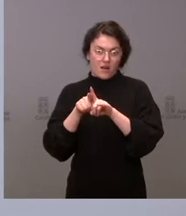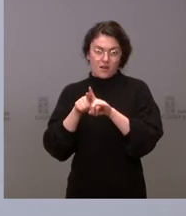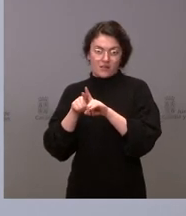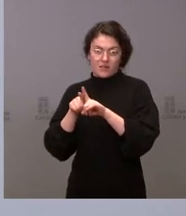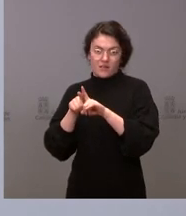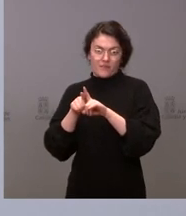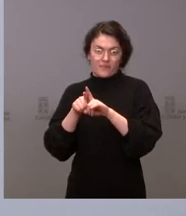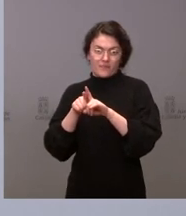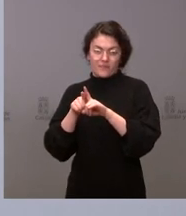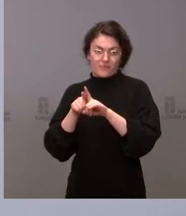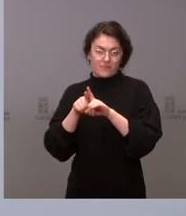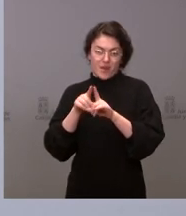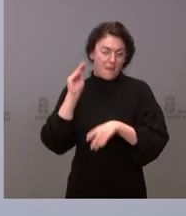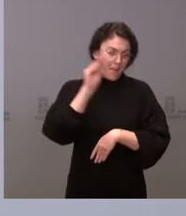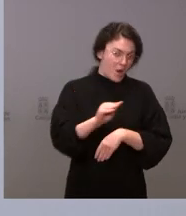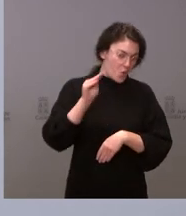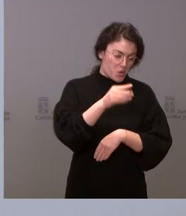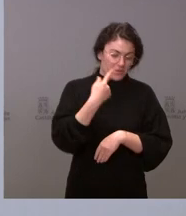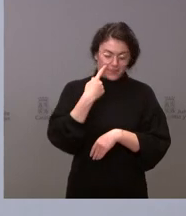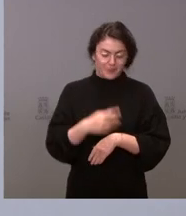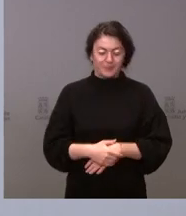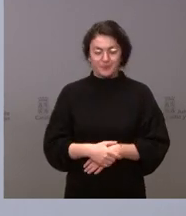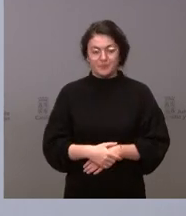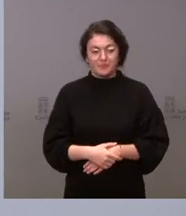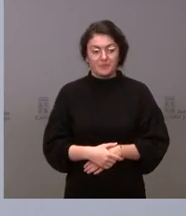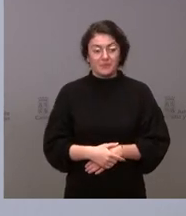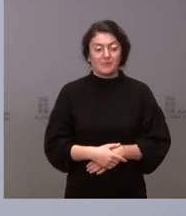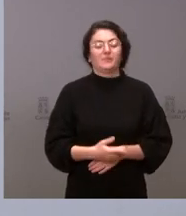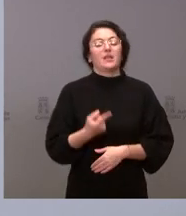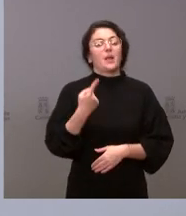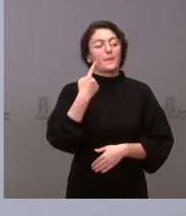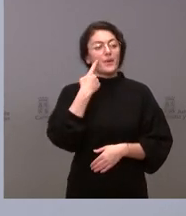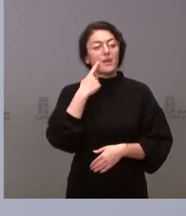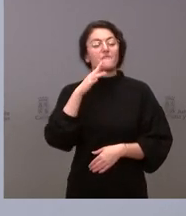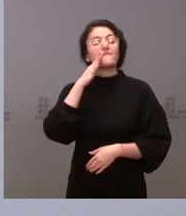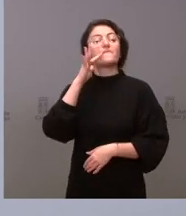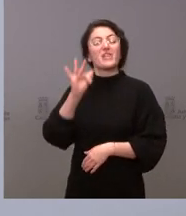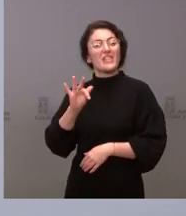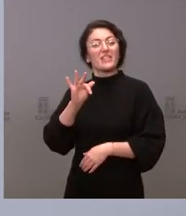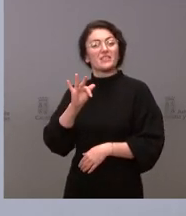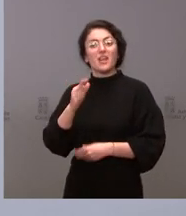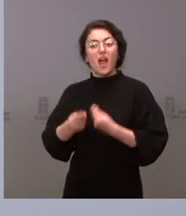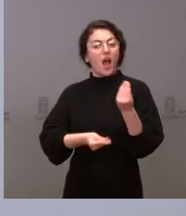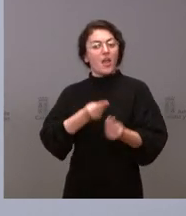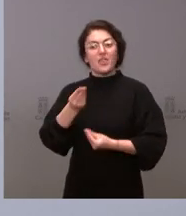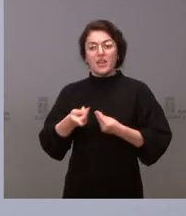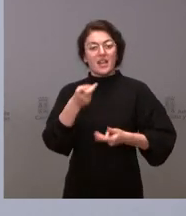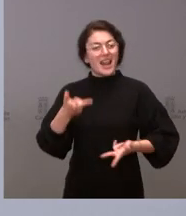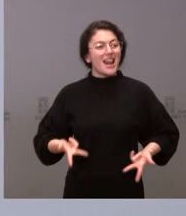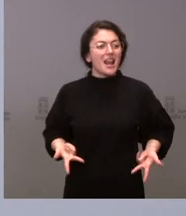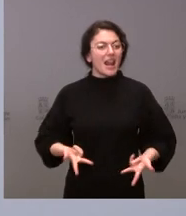mire que los franceses actúen en libertad